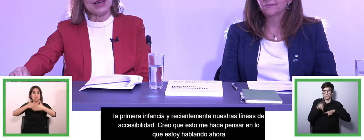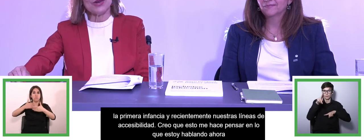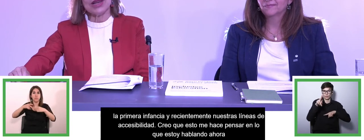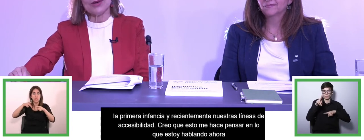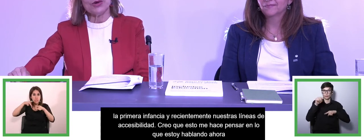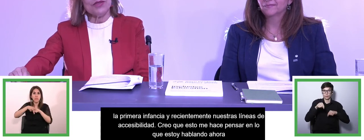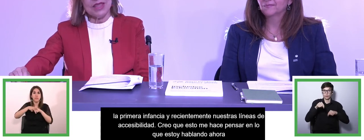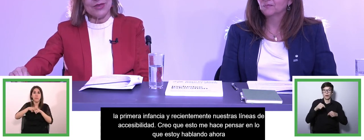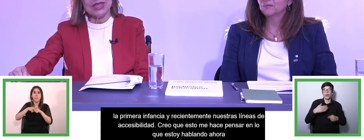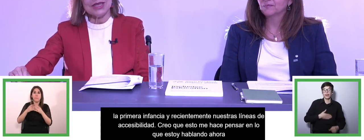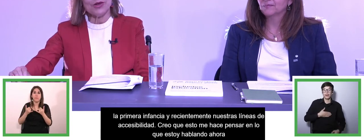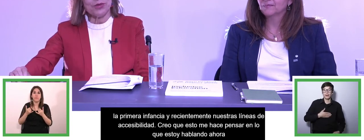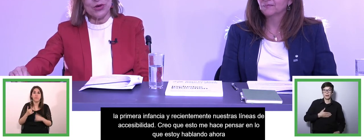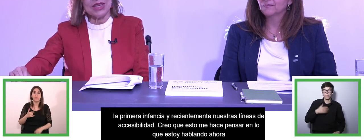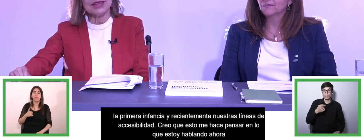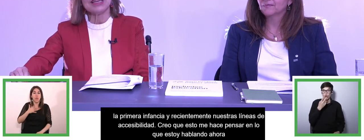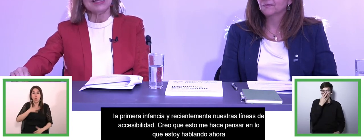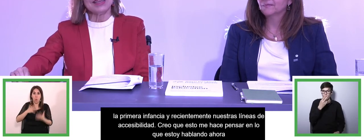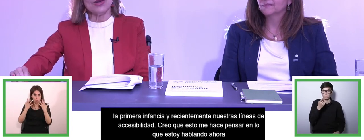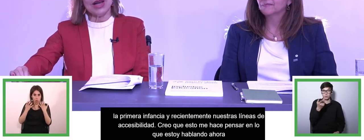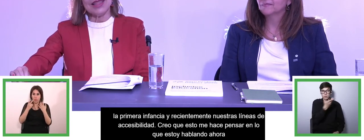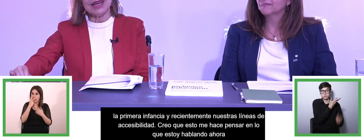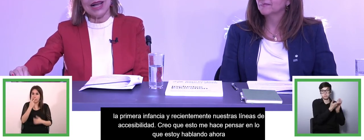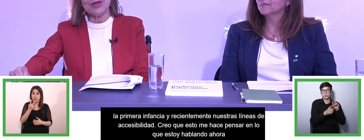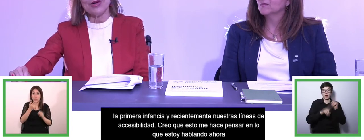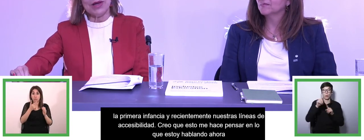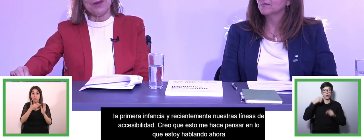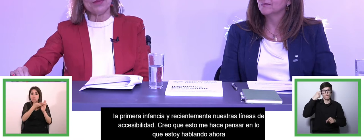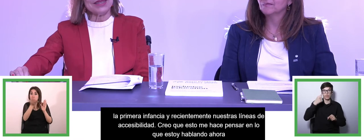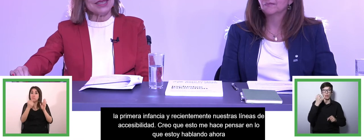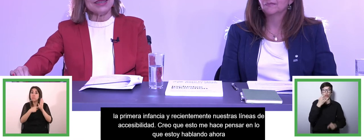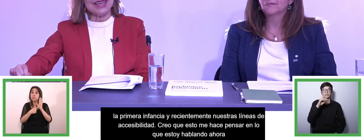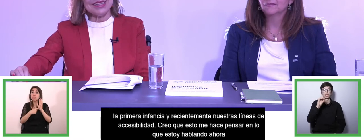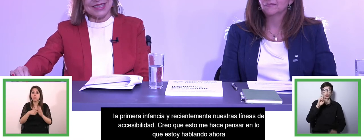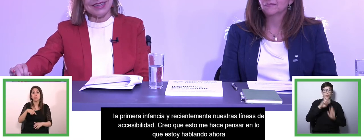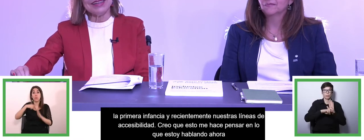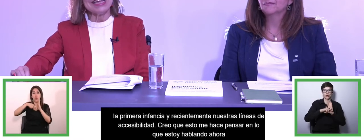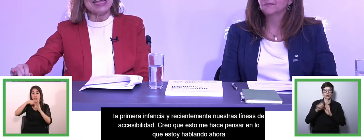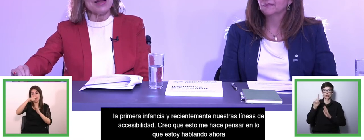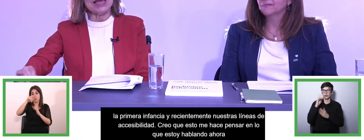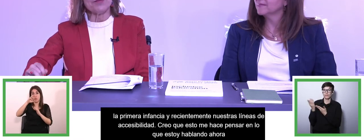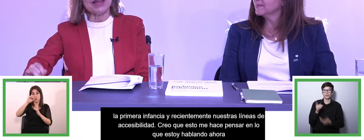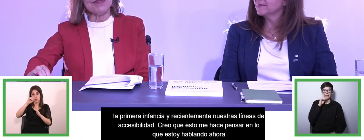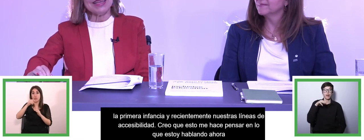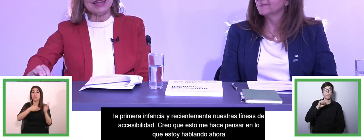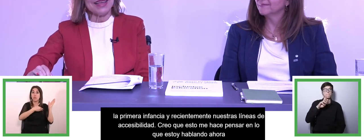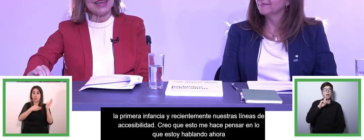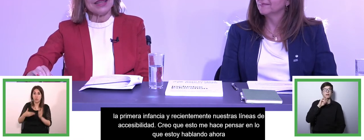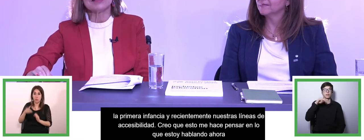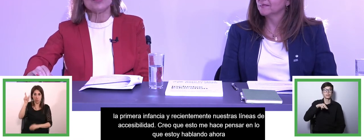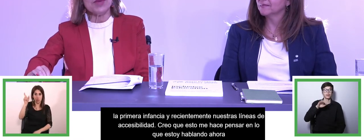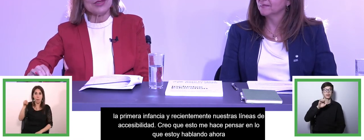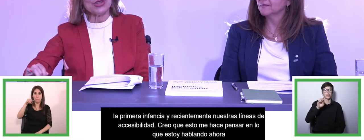dejar con algunos videos de Zero Project que nos ha dejado Martin Essel para ver